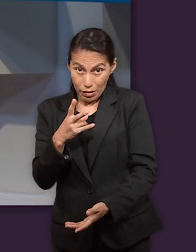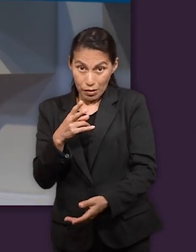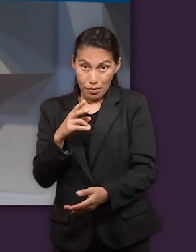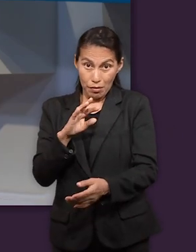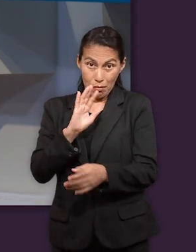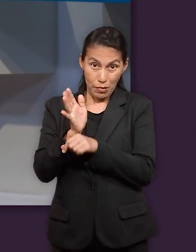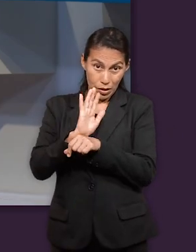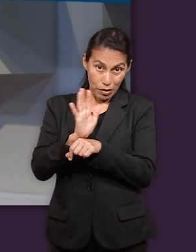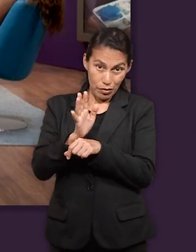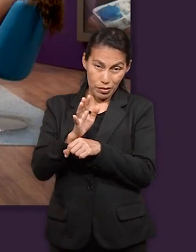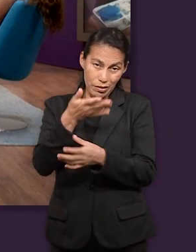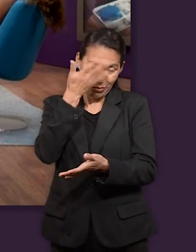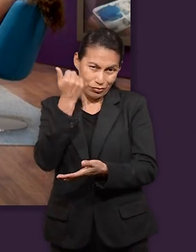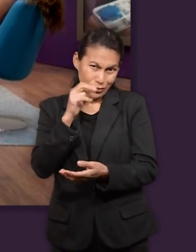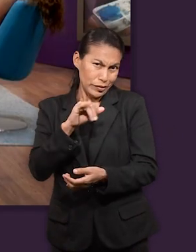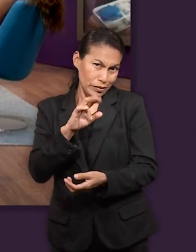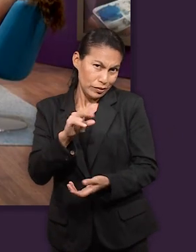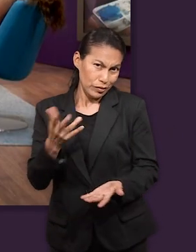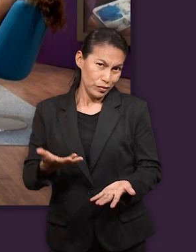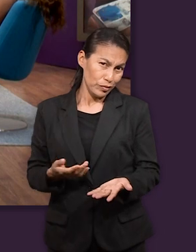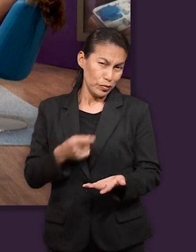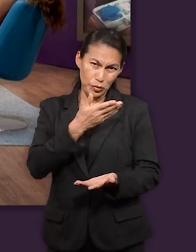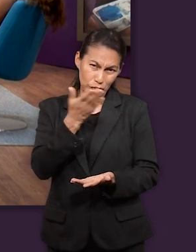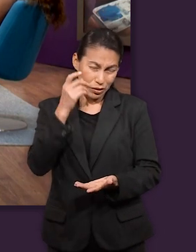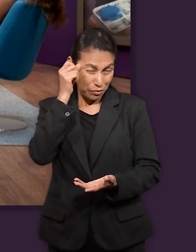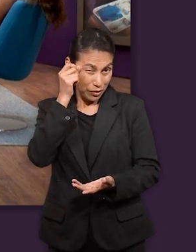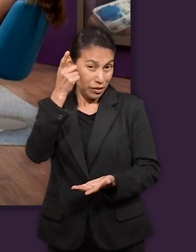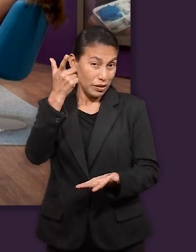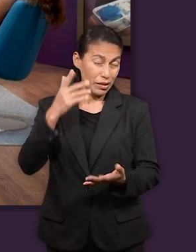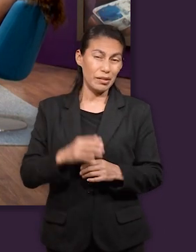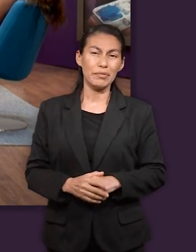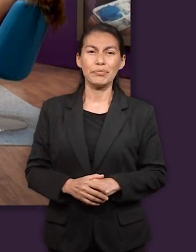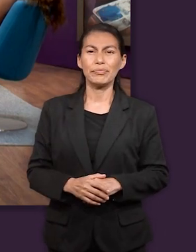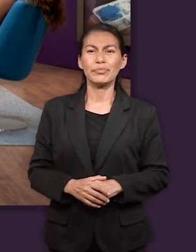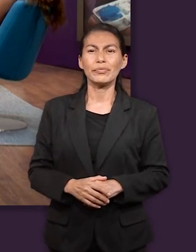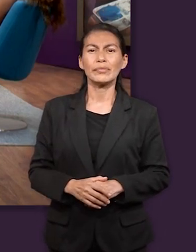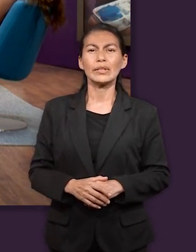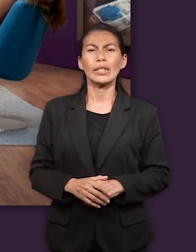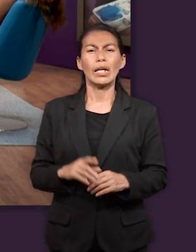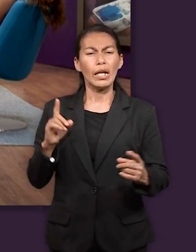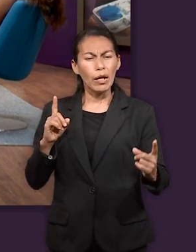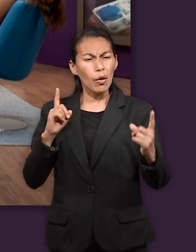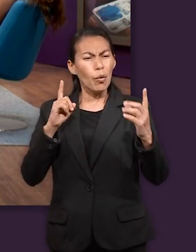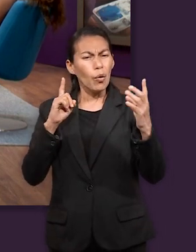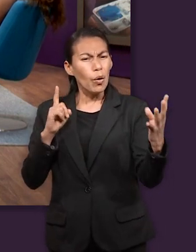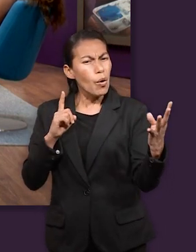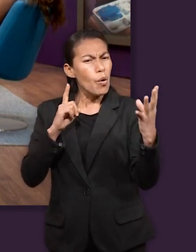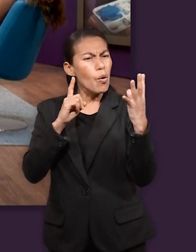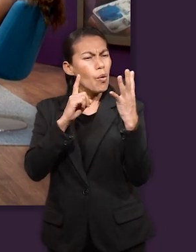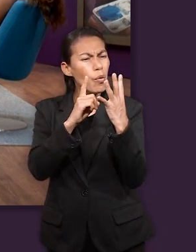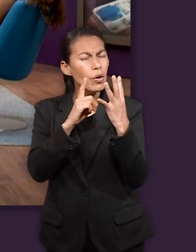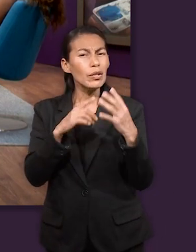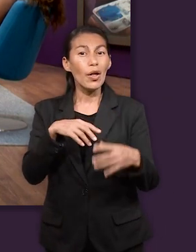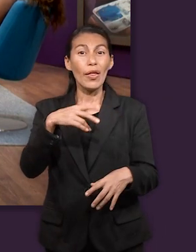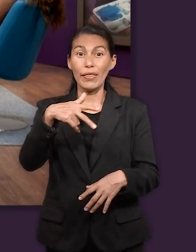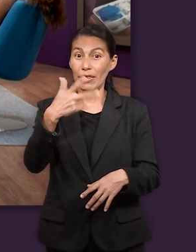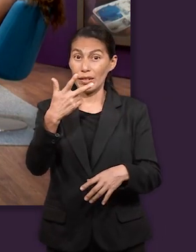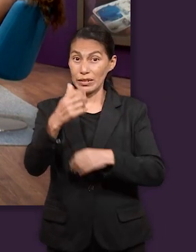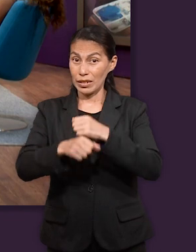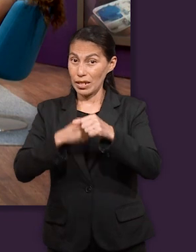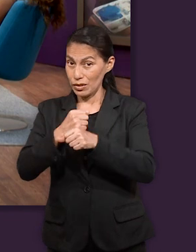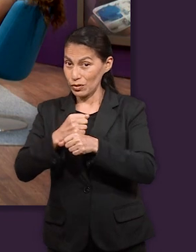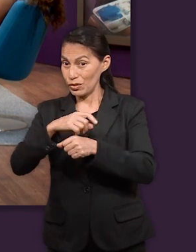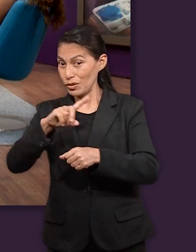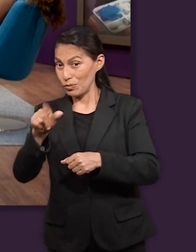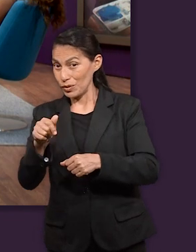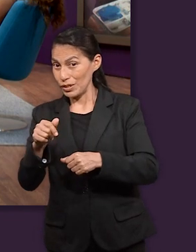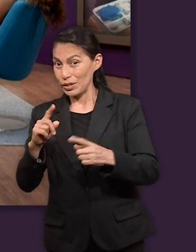visto alguna película de la historia de José si se lo imaginan este encuentro después de aproximadamente